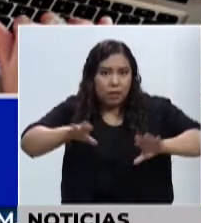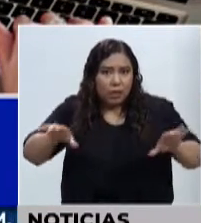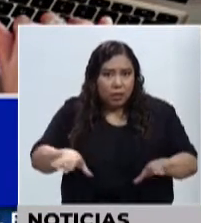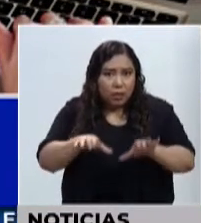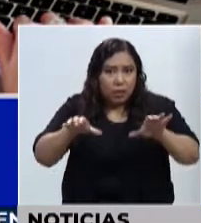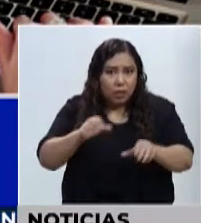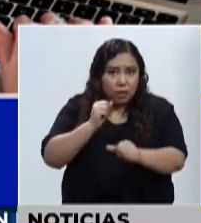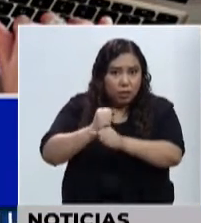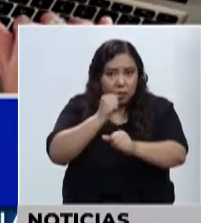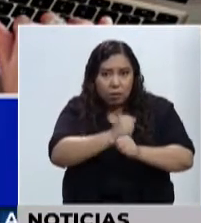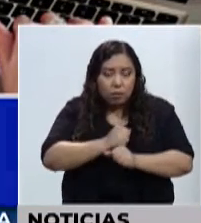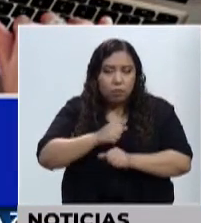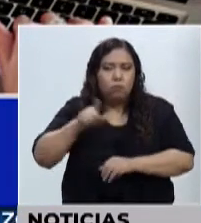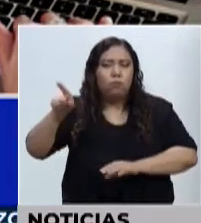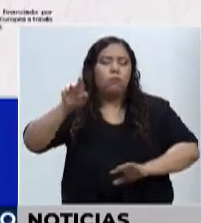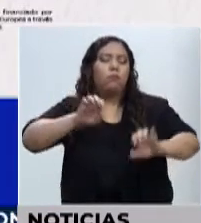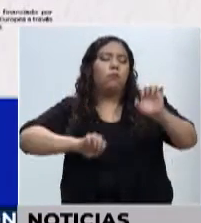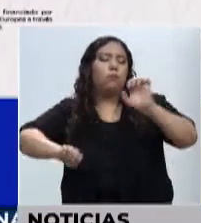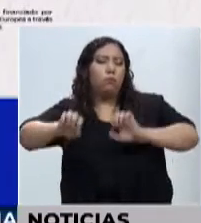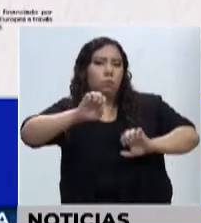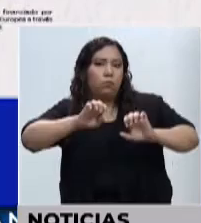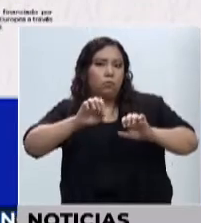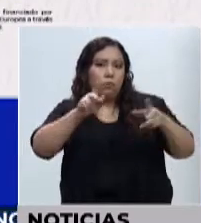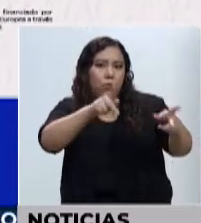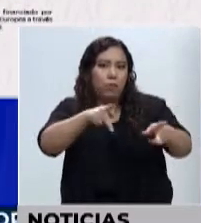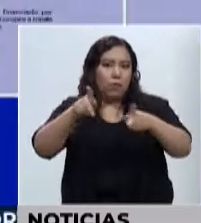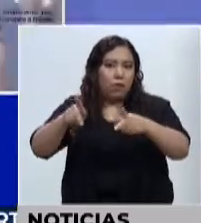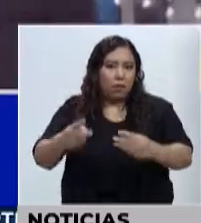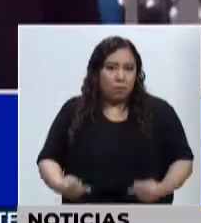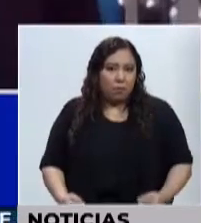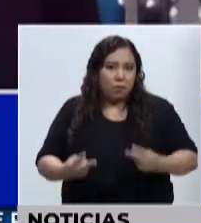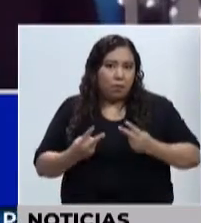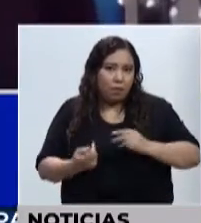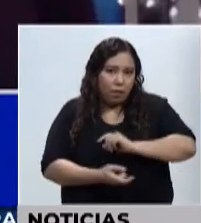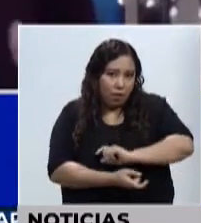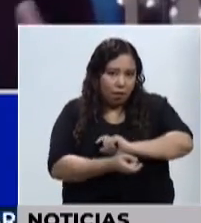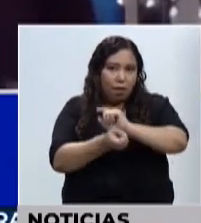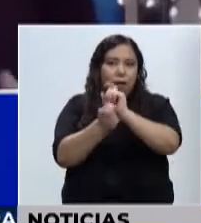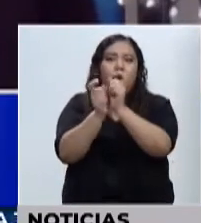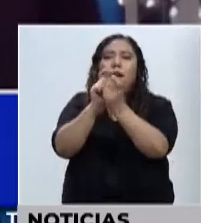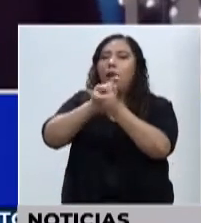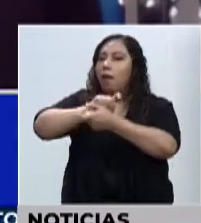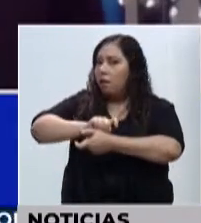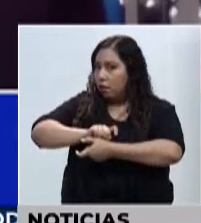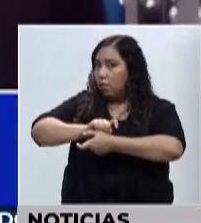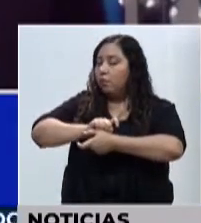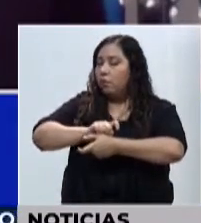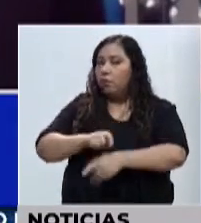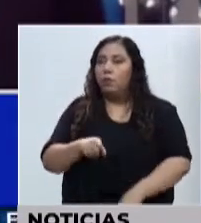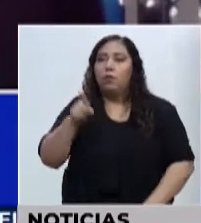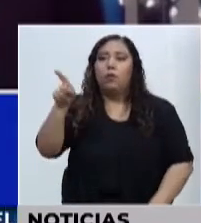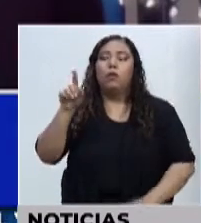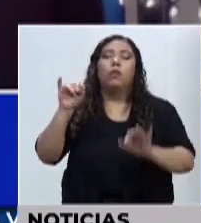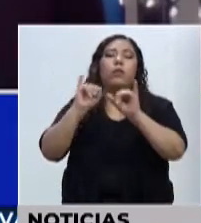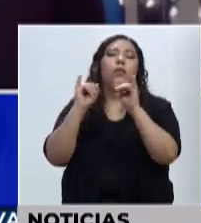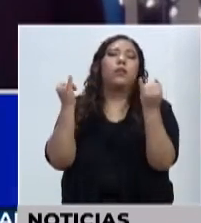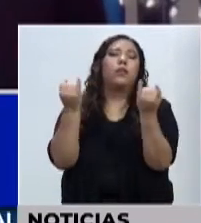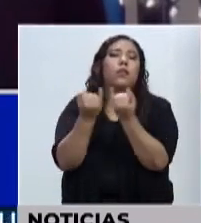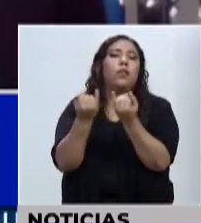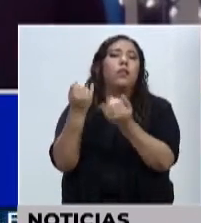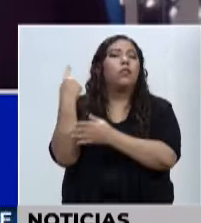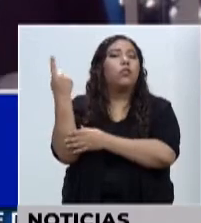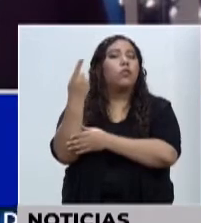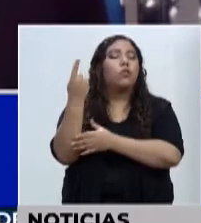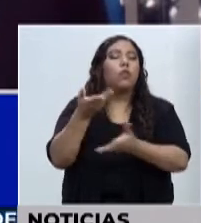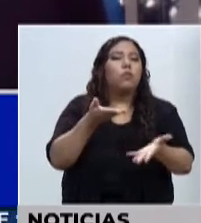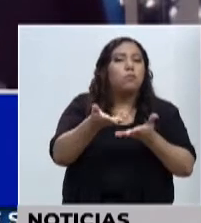cambio de vida de la población. Y haz bien todo lo que tienes que hacer, ya no ser instituciones que solo producen bienes y servicios,